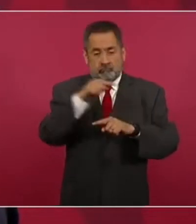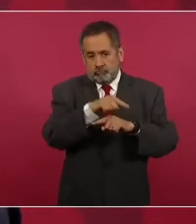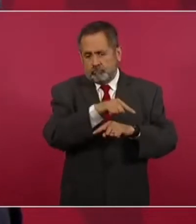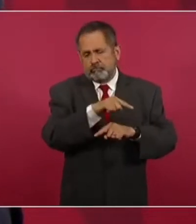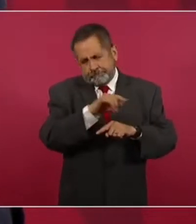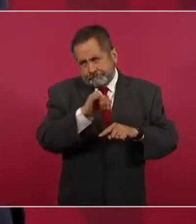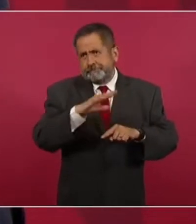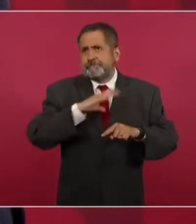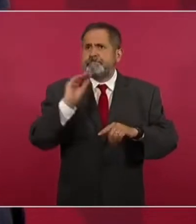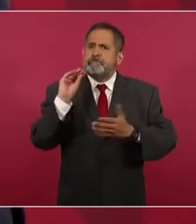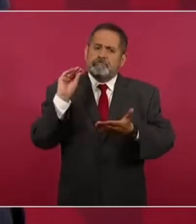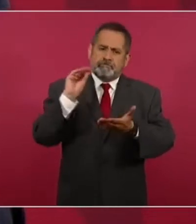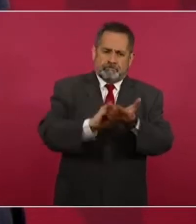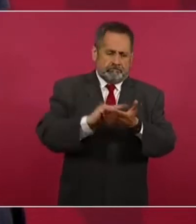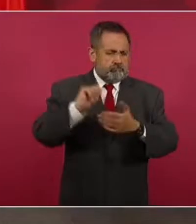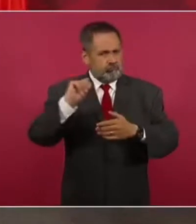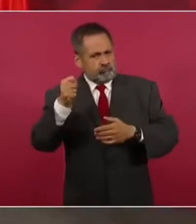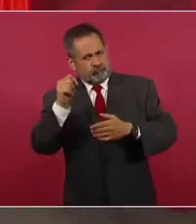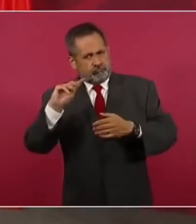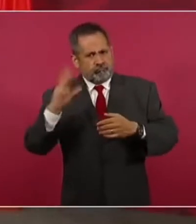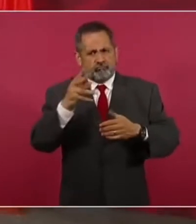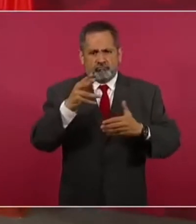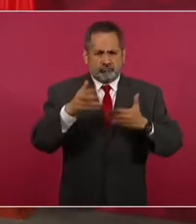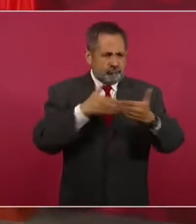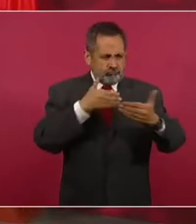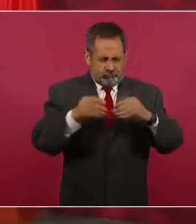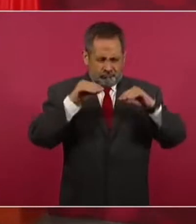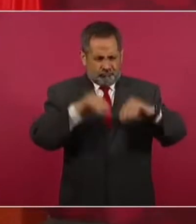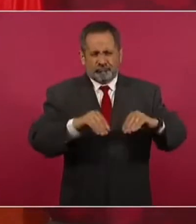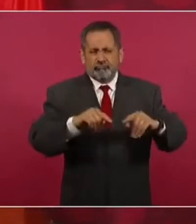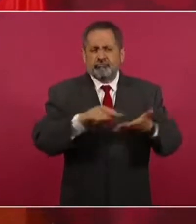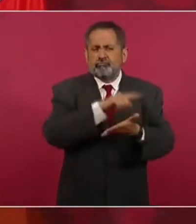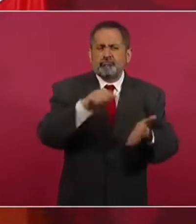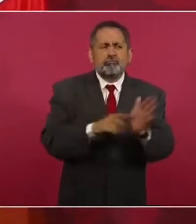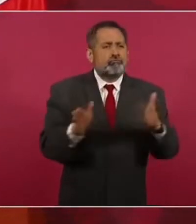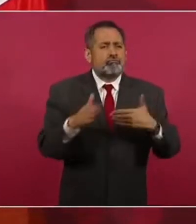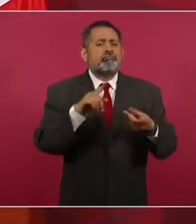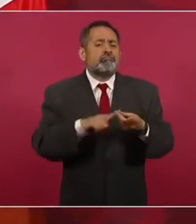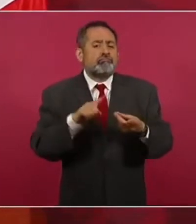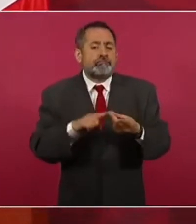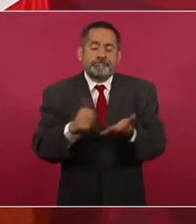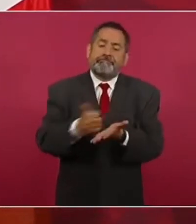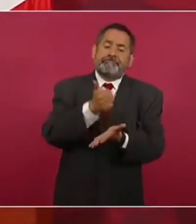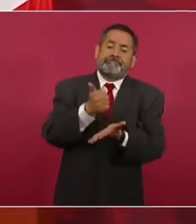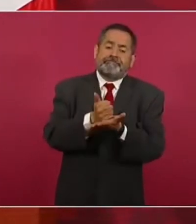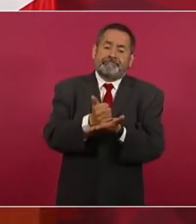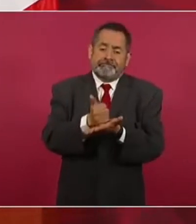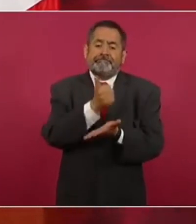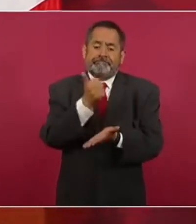tecnologías, sus instalaciones en las grandes ciudades.